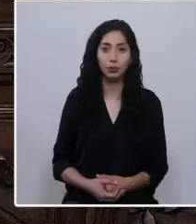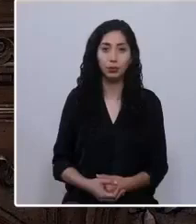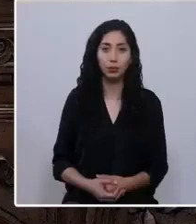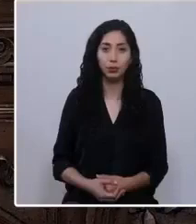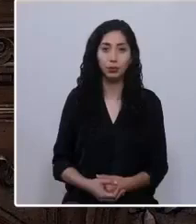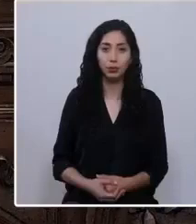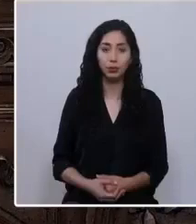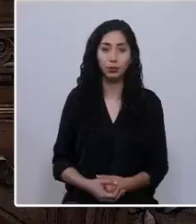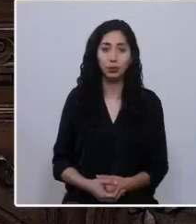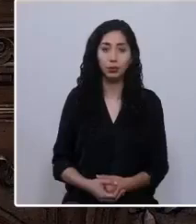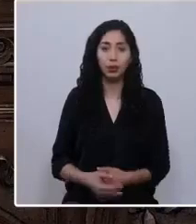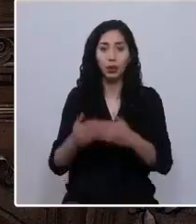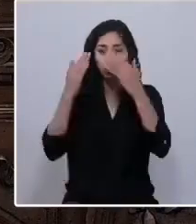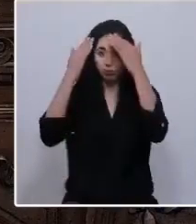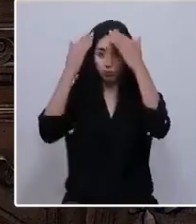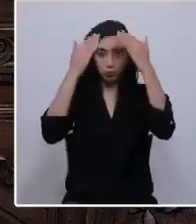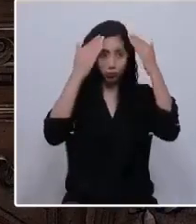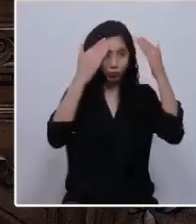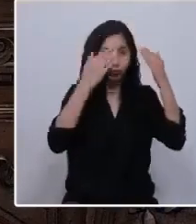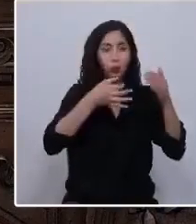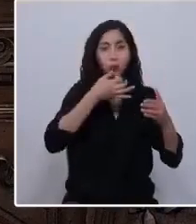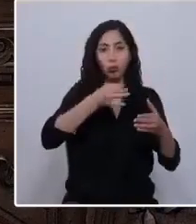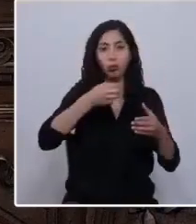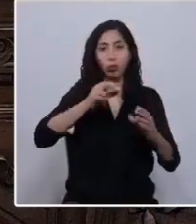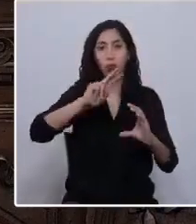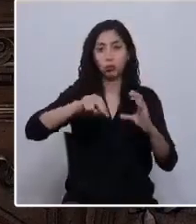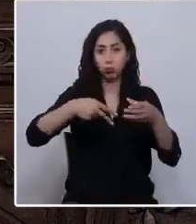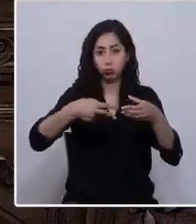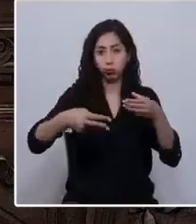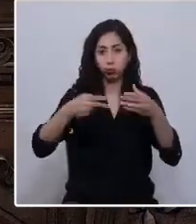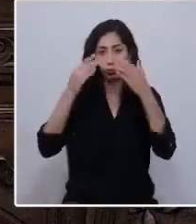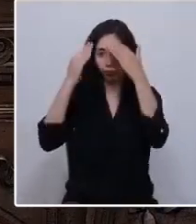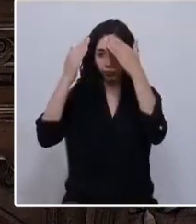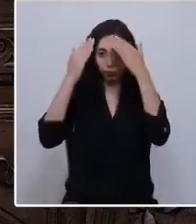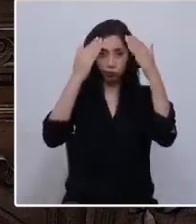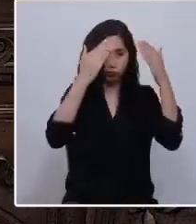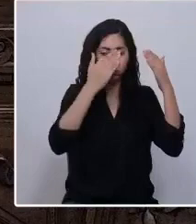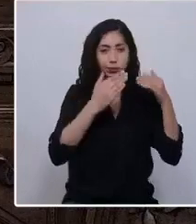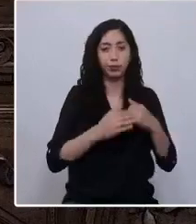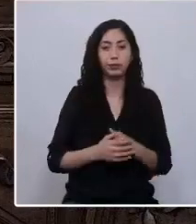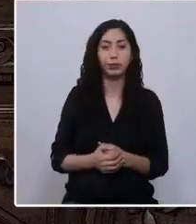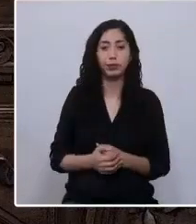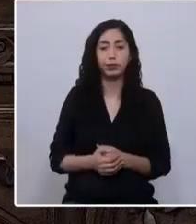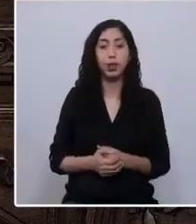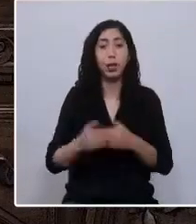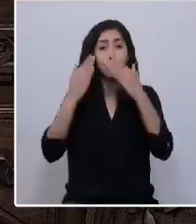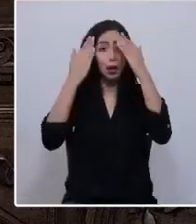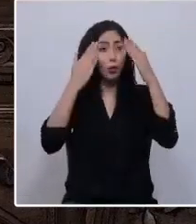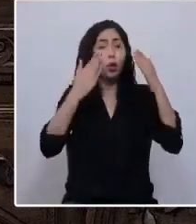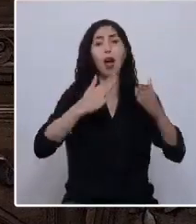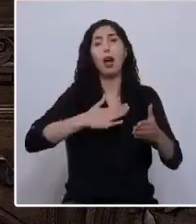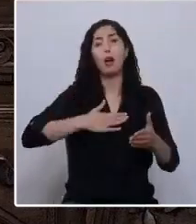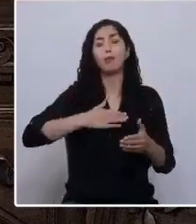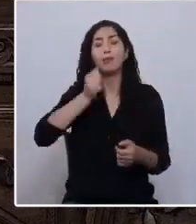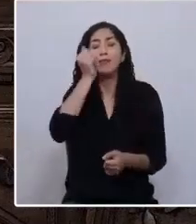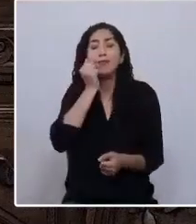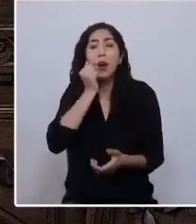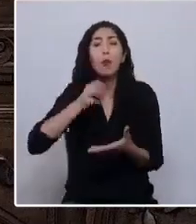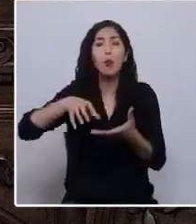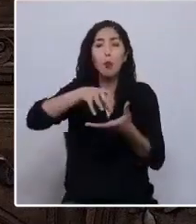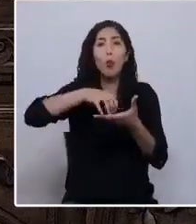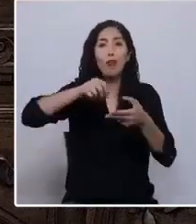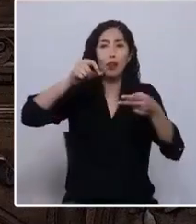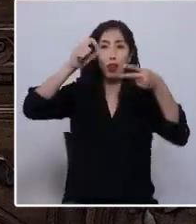Marmarie Lamien Machi, Marmarie Pula Mien, Marmarie Compuche, saludar a mi querido pueblo mapuche, un